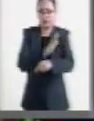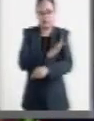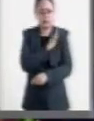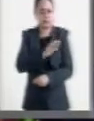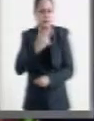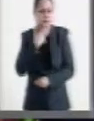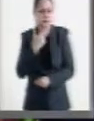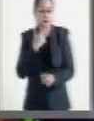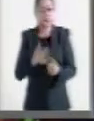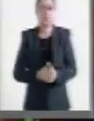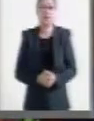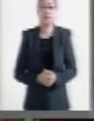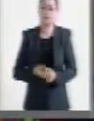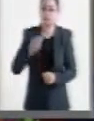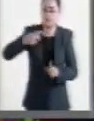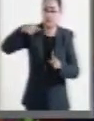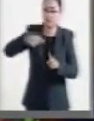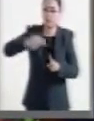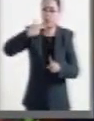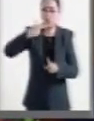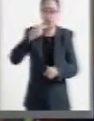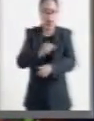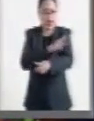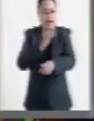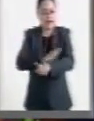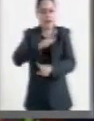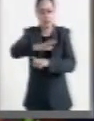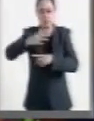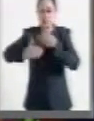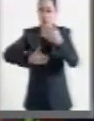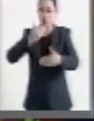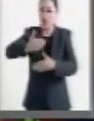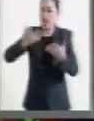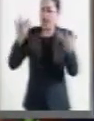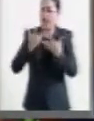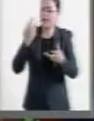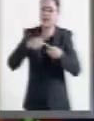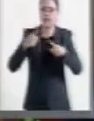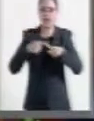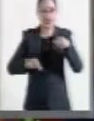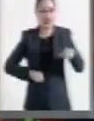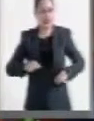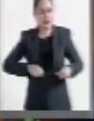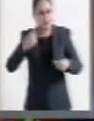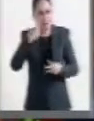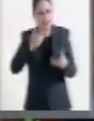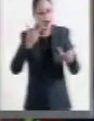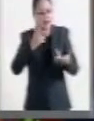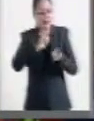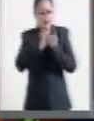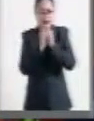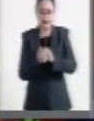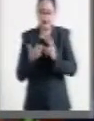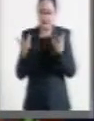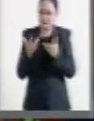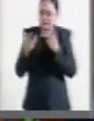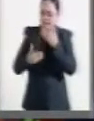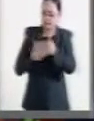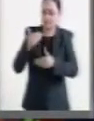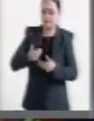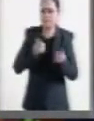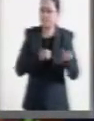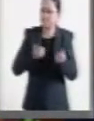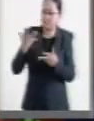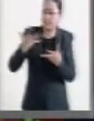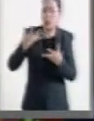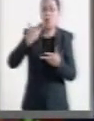entendida esta como el uso óptimo de la energía en todos los procesos y actividades para su explotación, producción, transformación, distribución